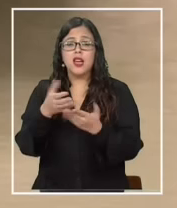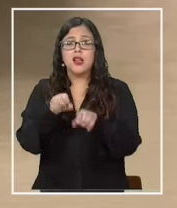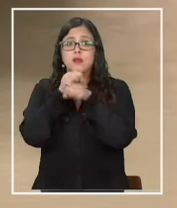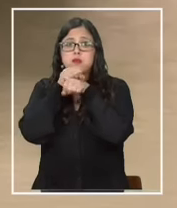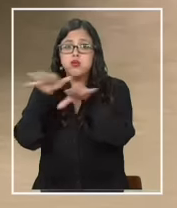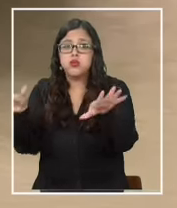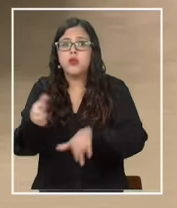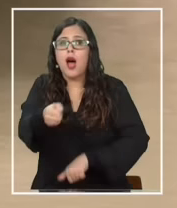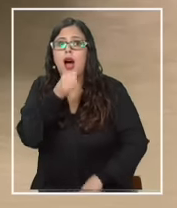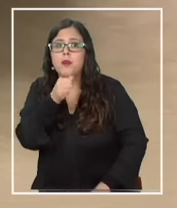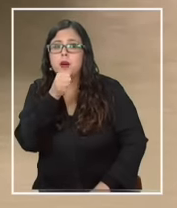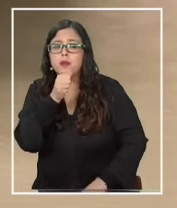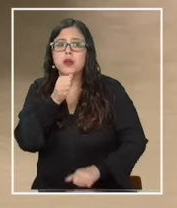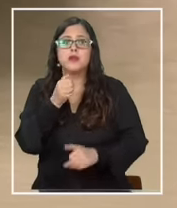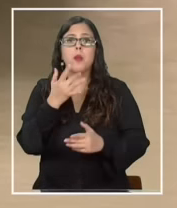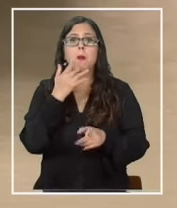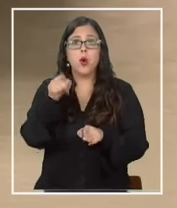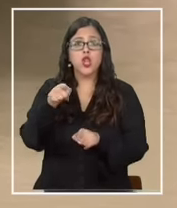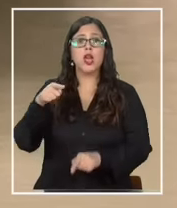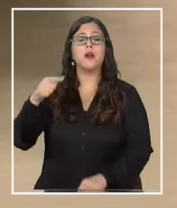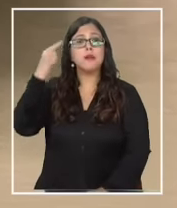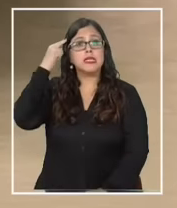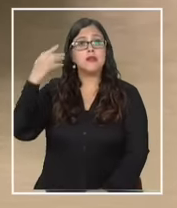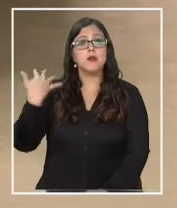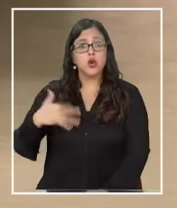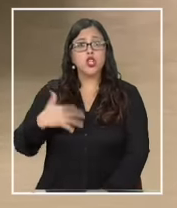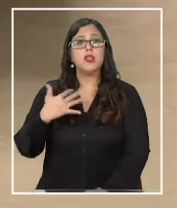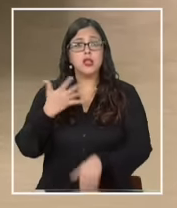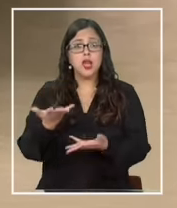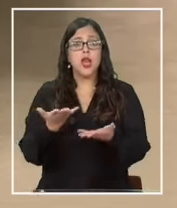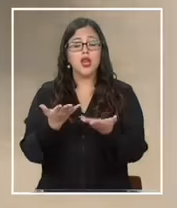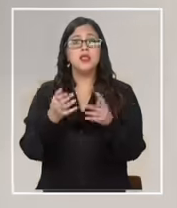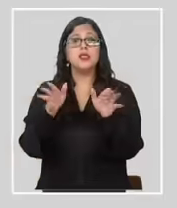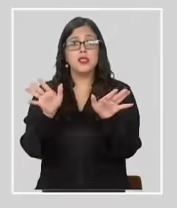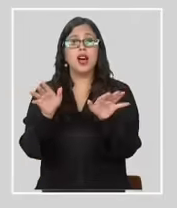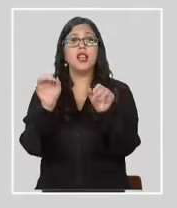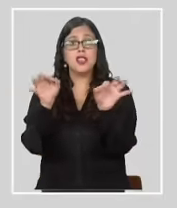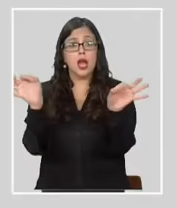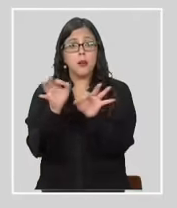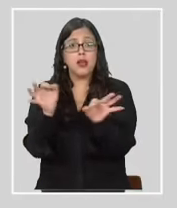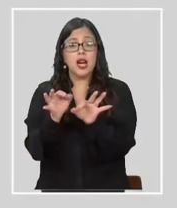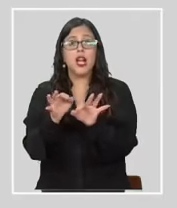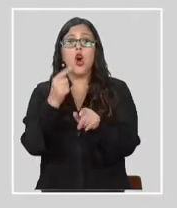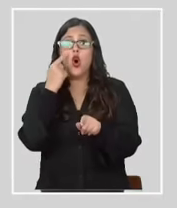porque le parecía que era relevante conocer recordemos que hay acciones judiciales en este caso